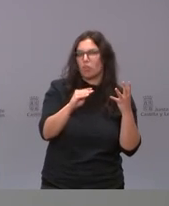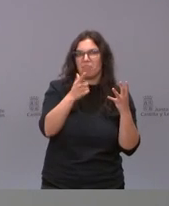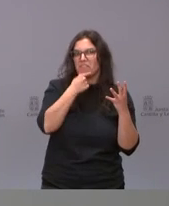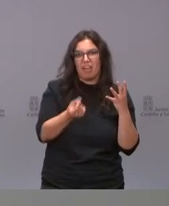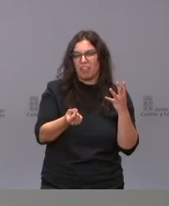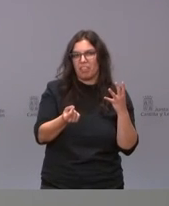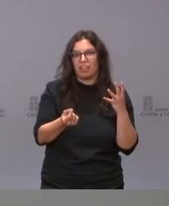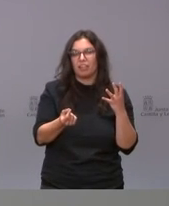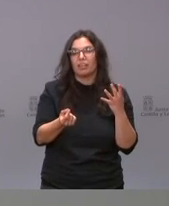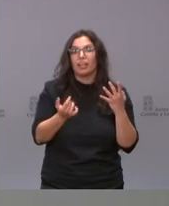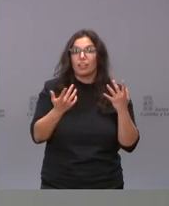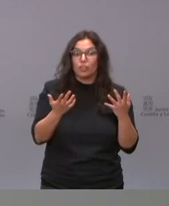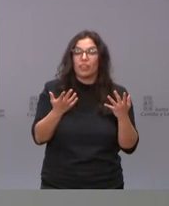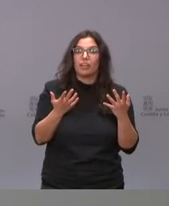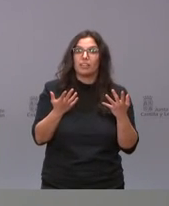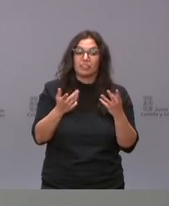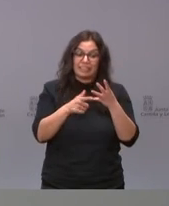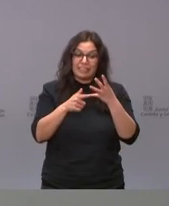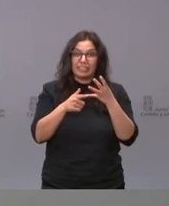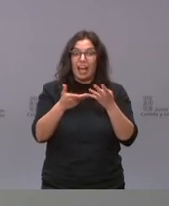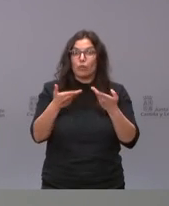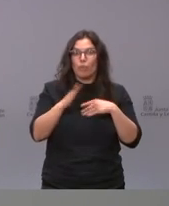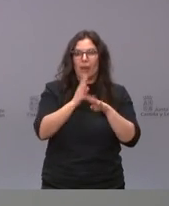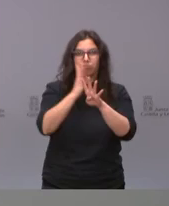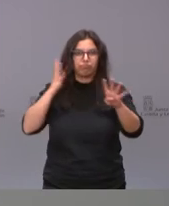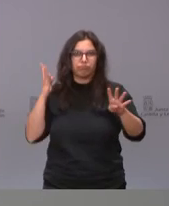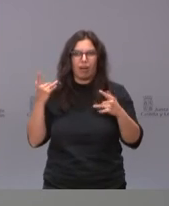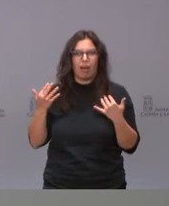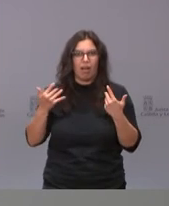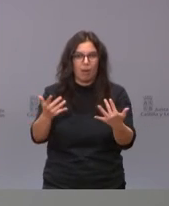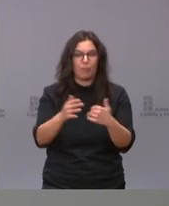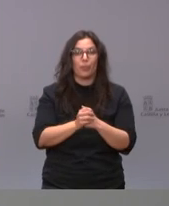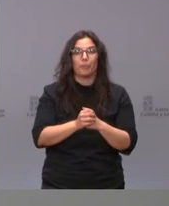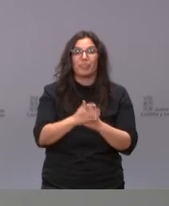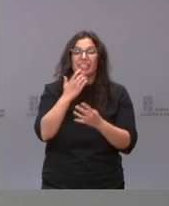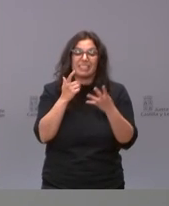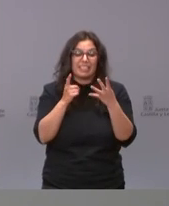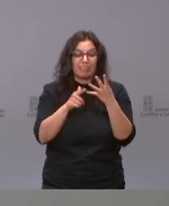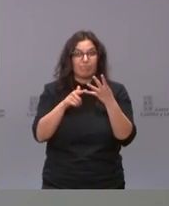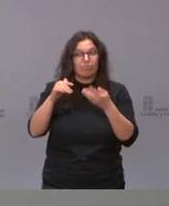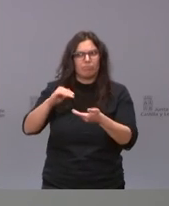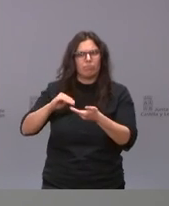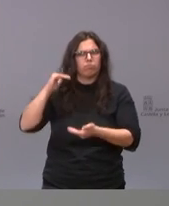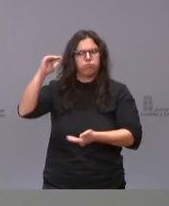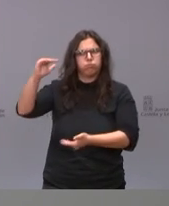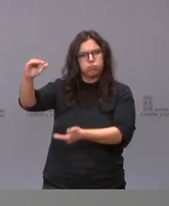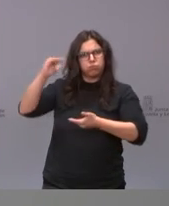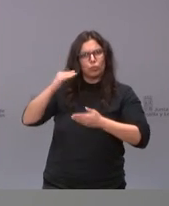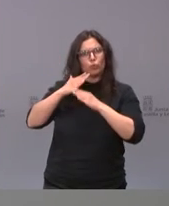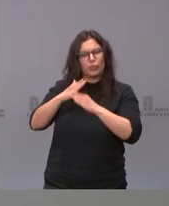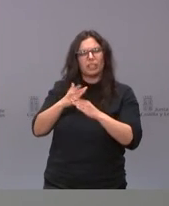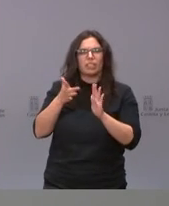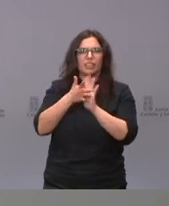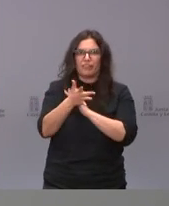por lo tanto nos ayudaría mucho en las vacunaciones masivas si aparece con un número suficiente yo creo que va a ser un